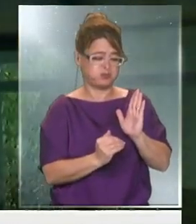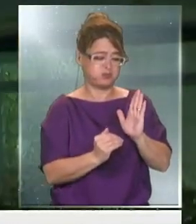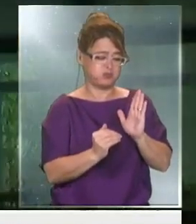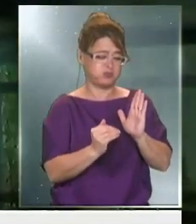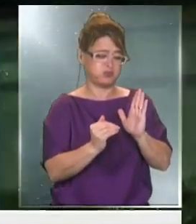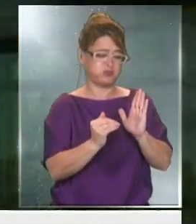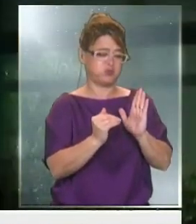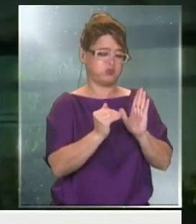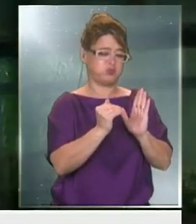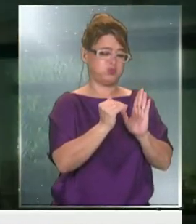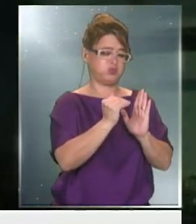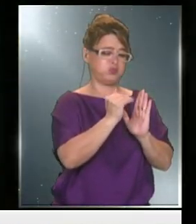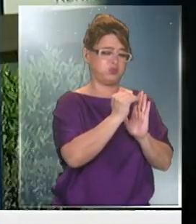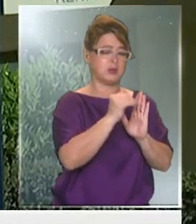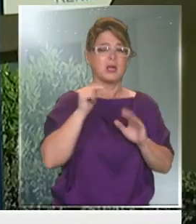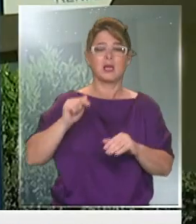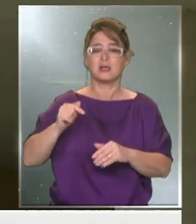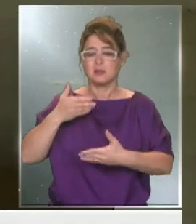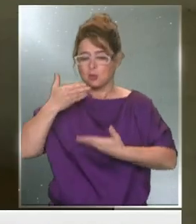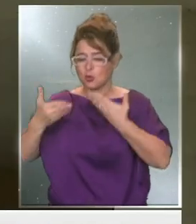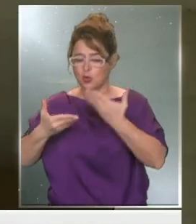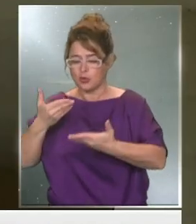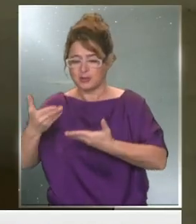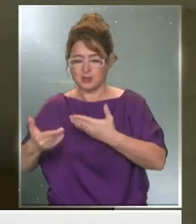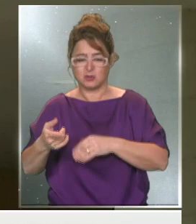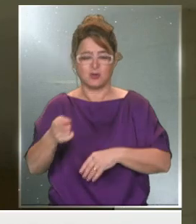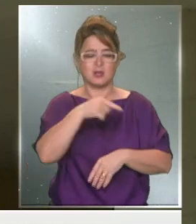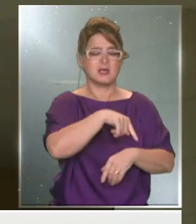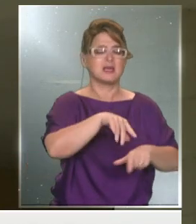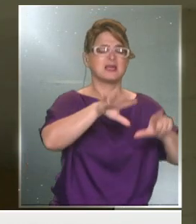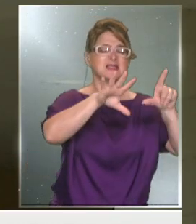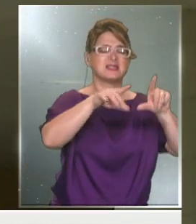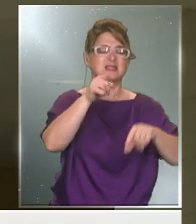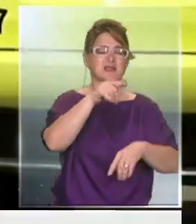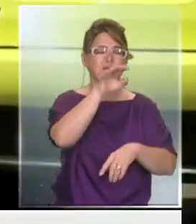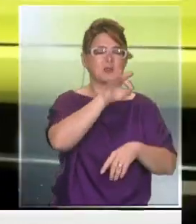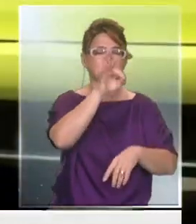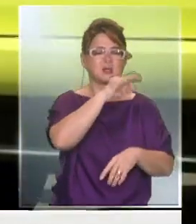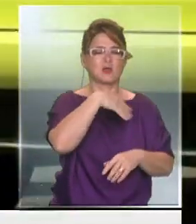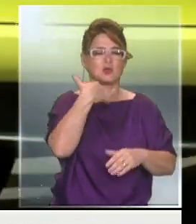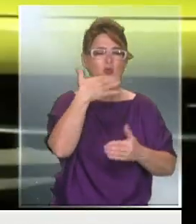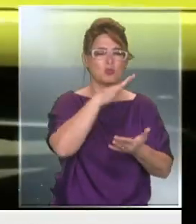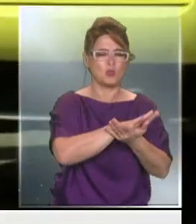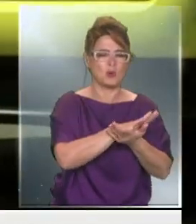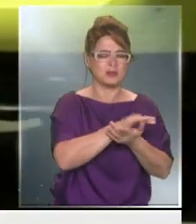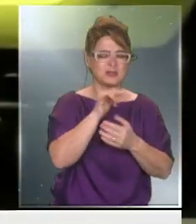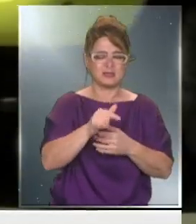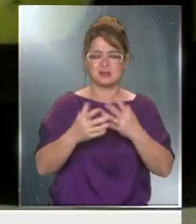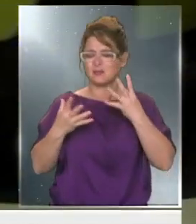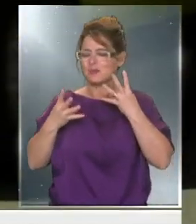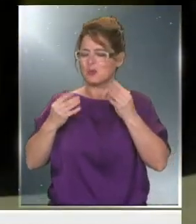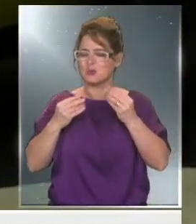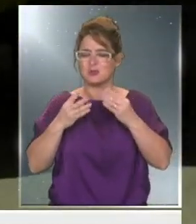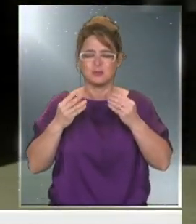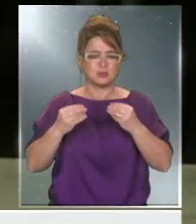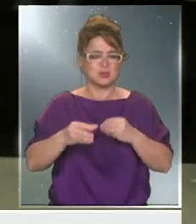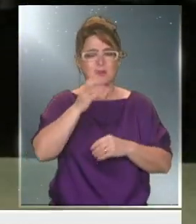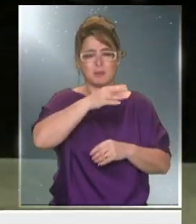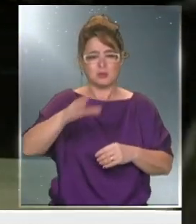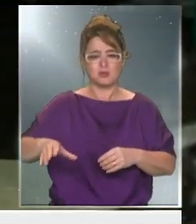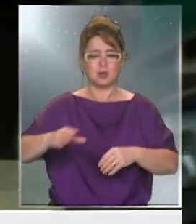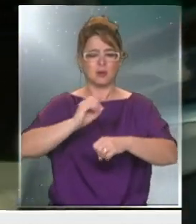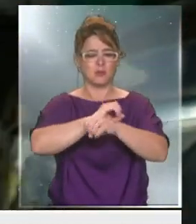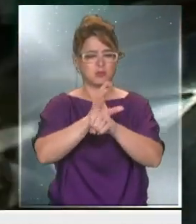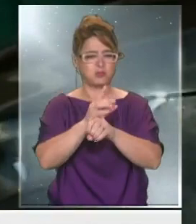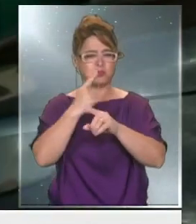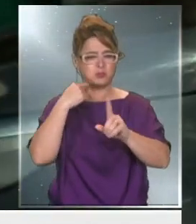la que debería ser. Aquí ronda casi el 7% de muertes por contagio. Por eso se supone que hay mucha más gente que realmente tiene coronavirus, pero que